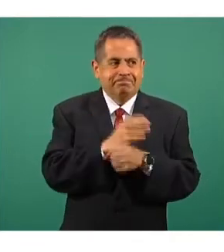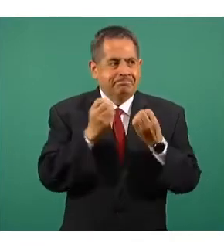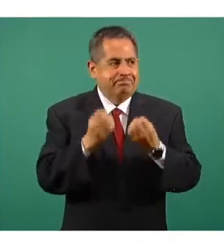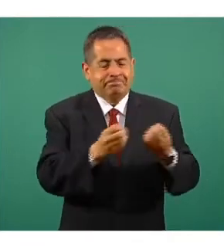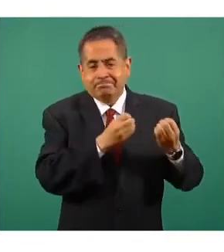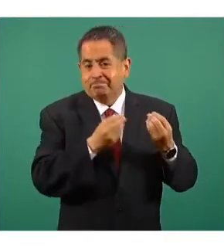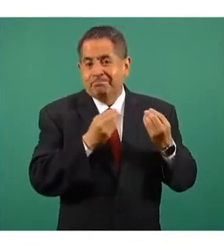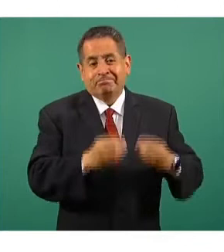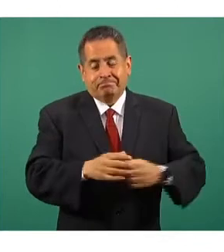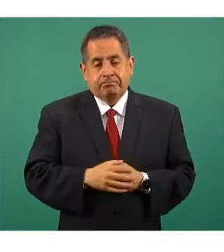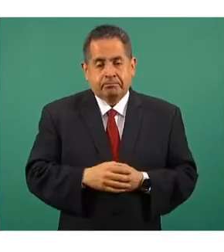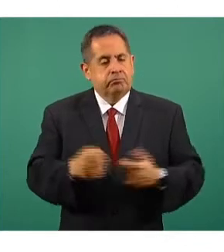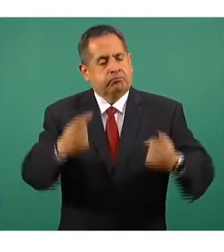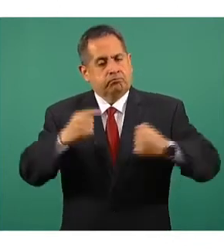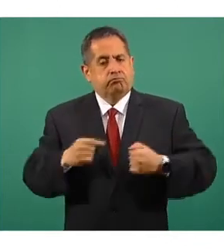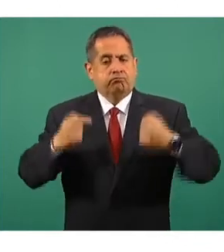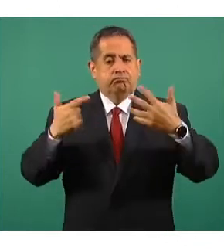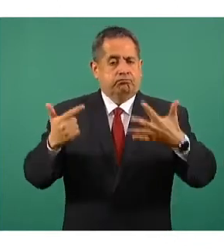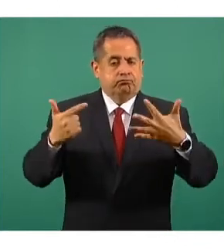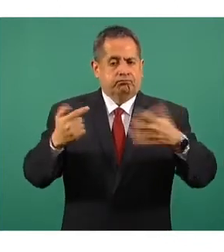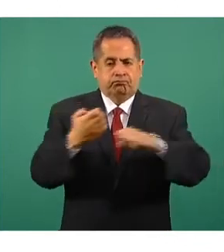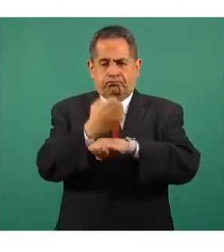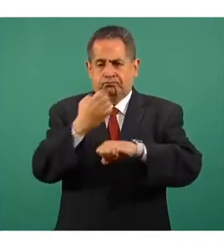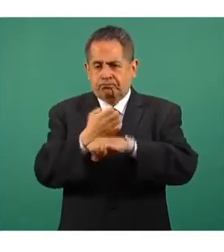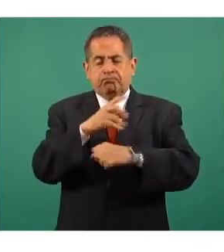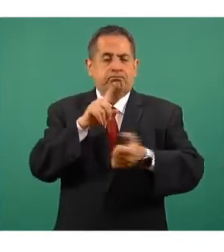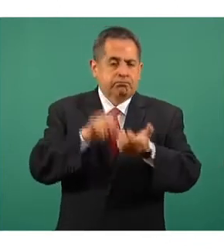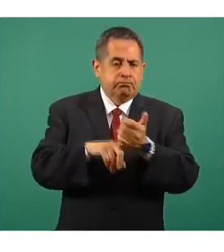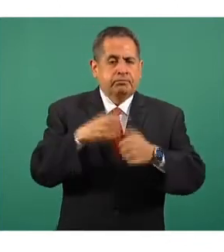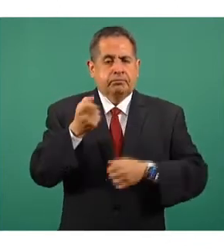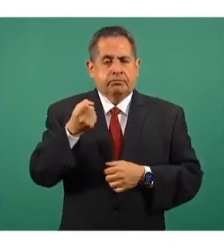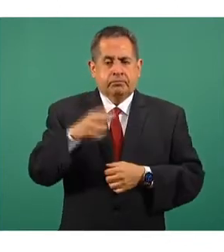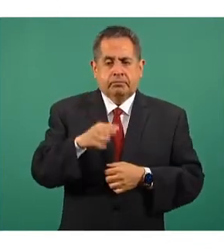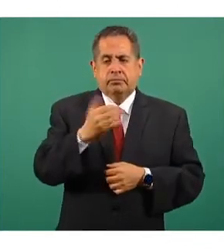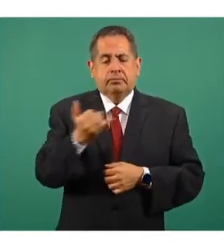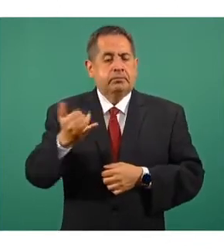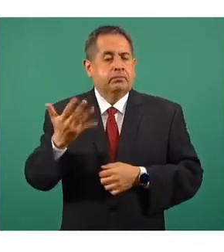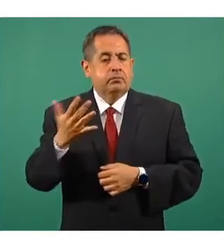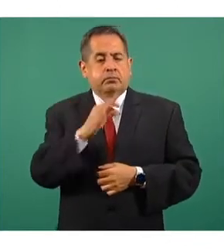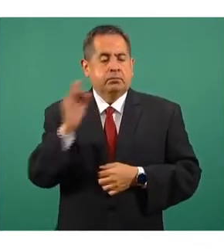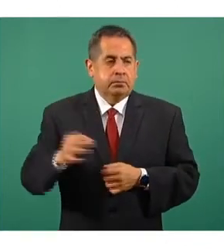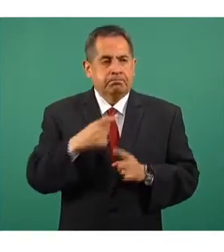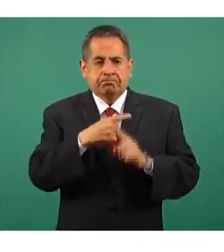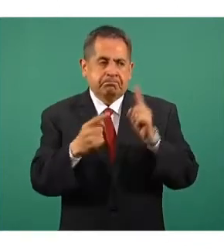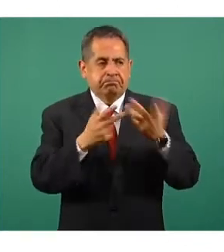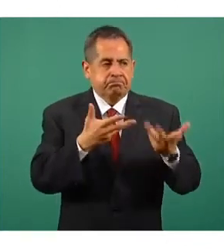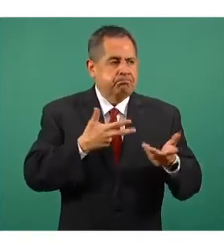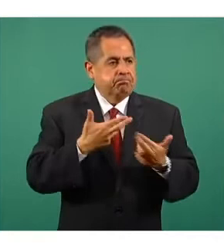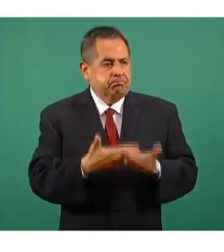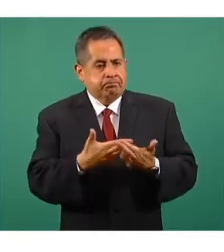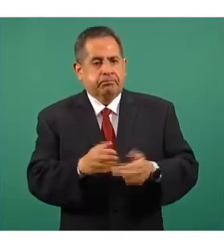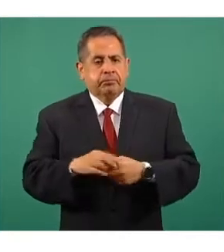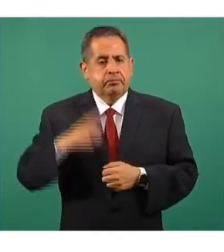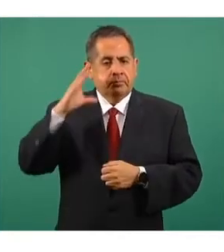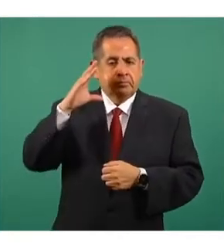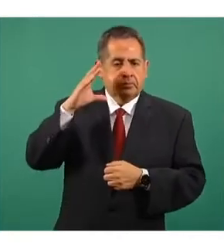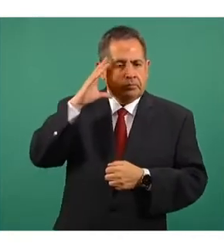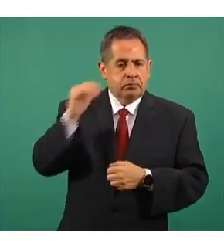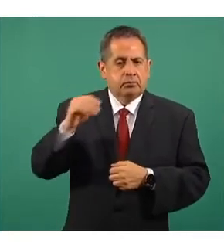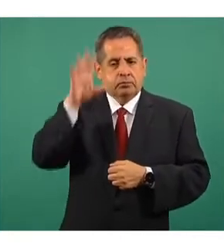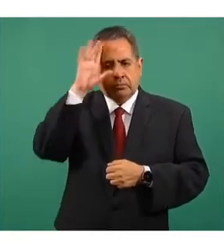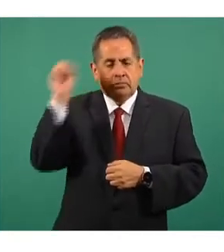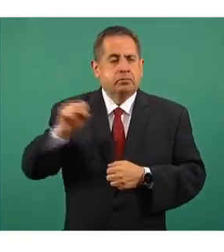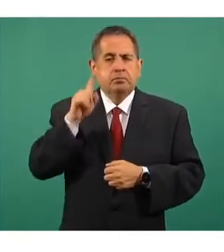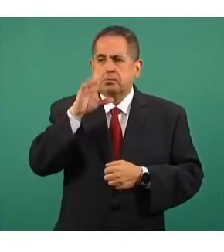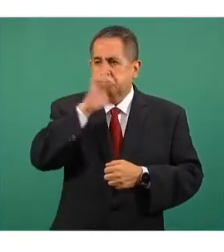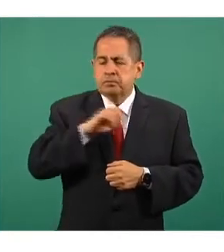estados, siete que tienen esta ocupación, entre el 69 y el 50 por ciento, Colima, Morelos, Aguascalientes, Hidalgo,